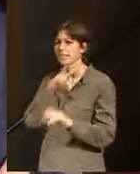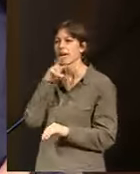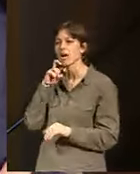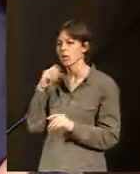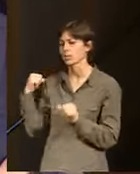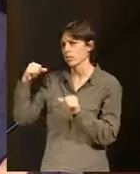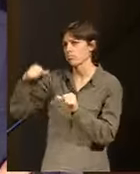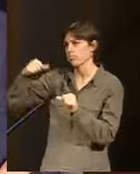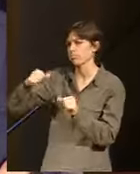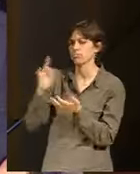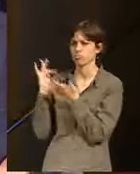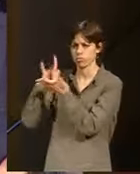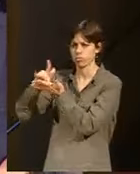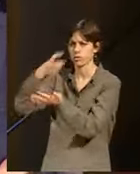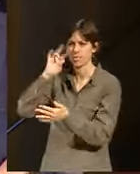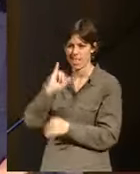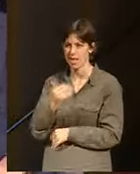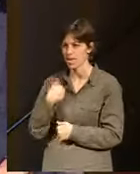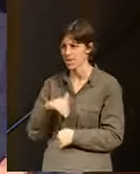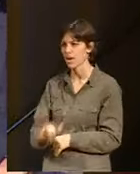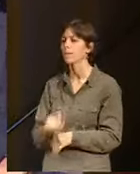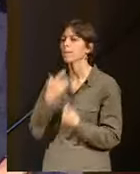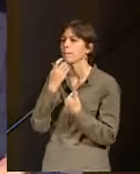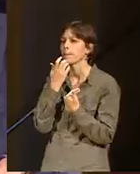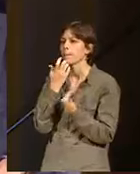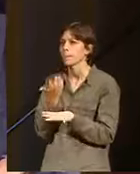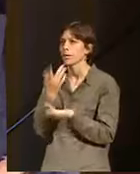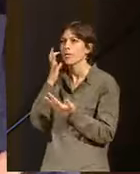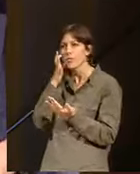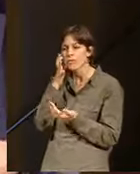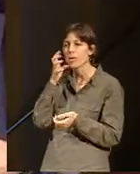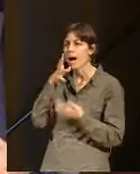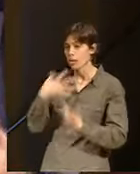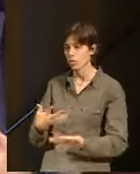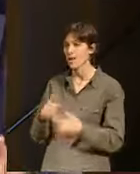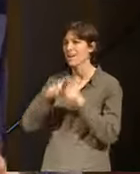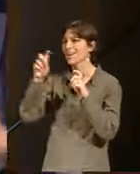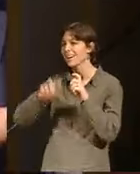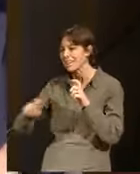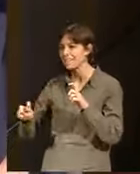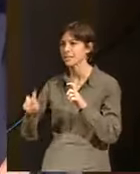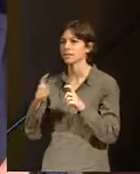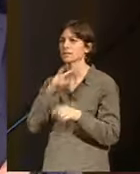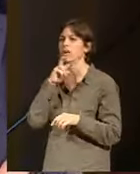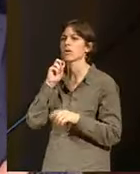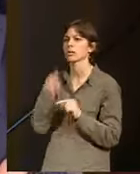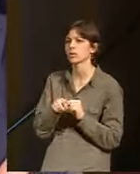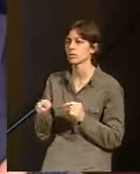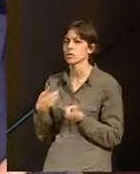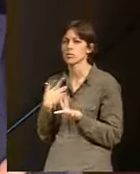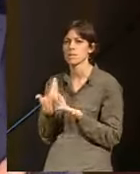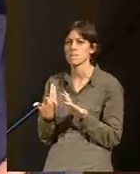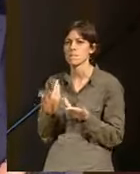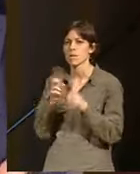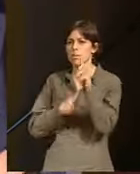todos los momentos, ¿no? Pero al margen de si realmente hay una verdadera, y si en el sustrato o en uno de los